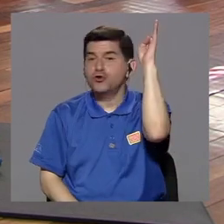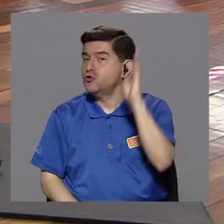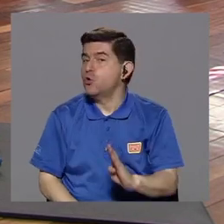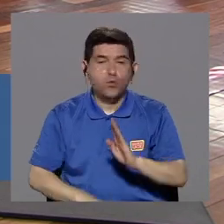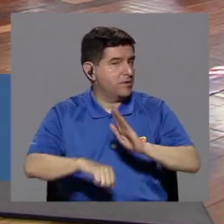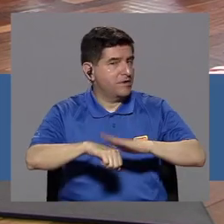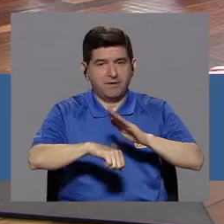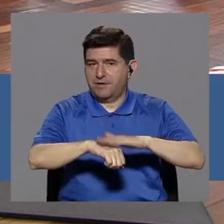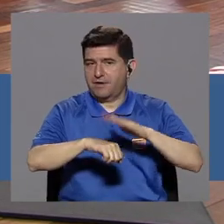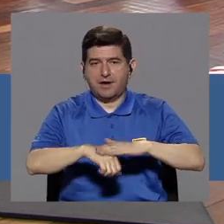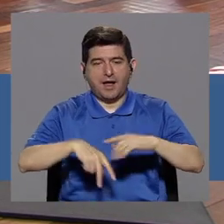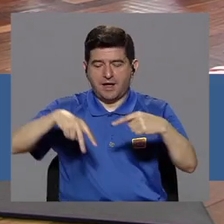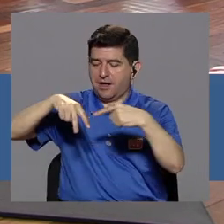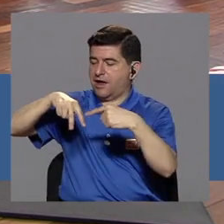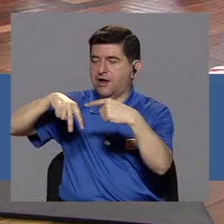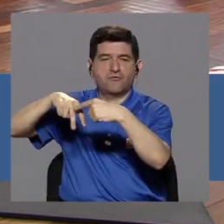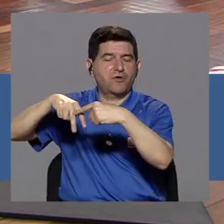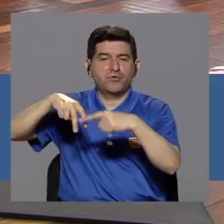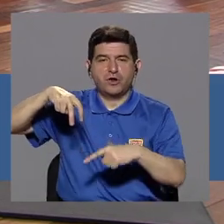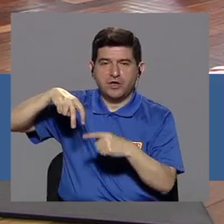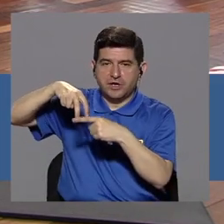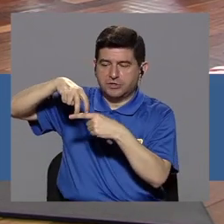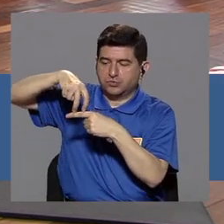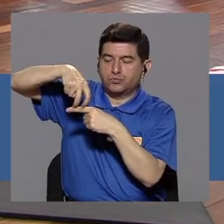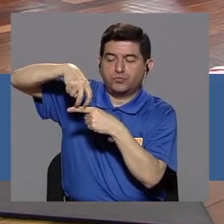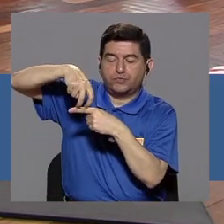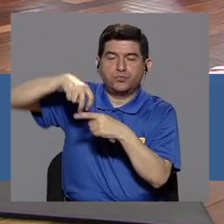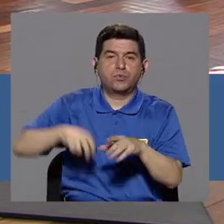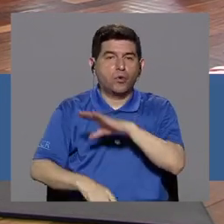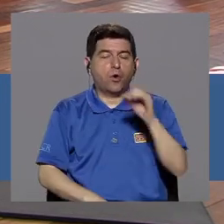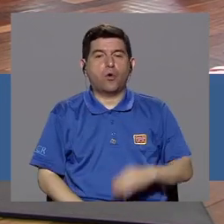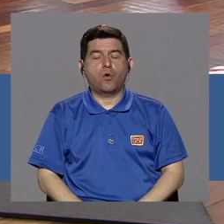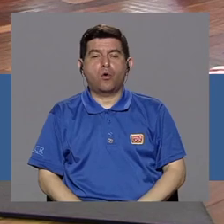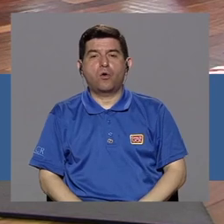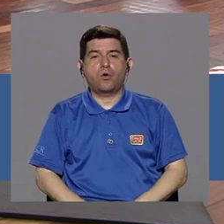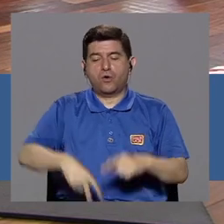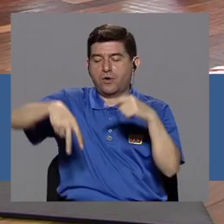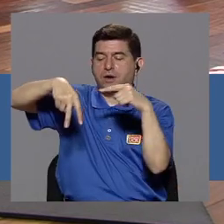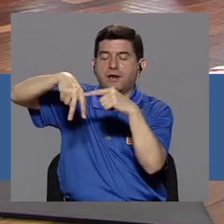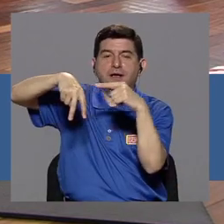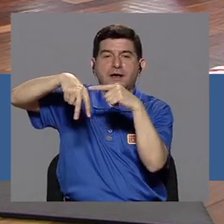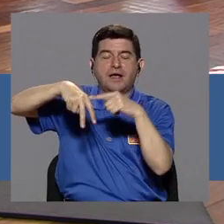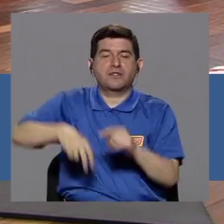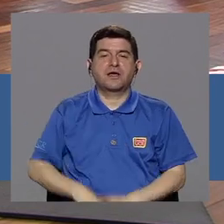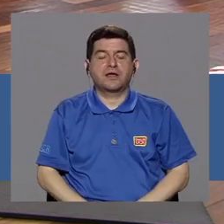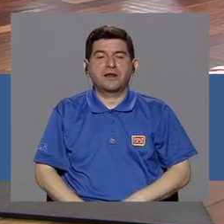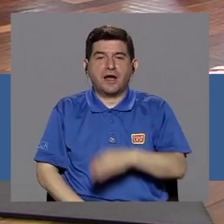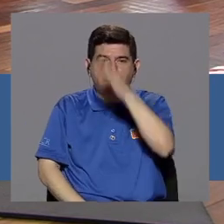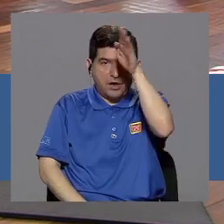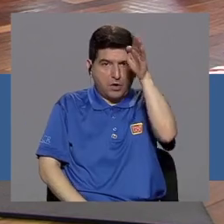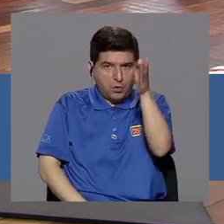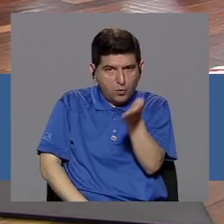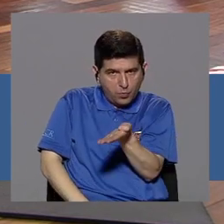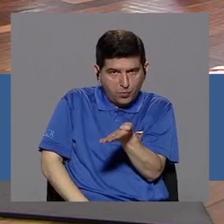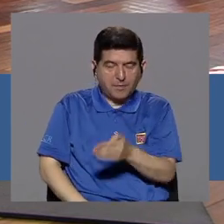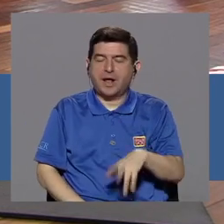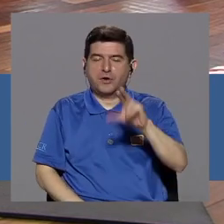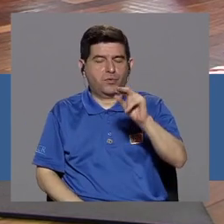Nunca vamos a permitir que nuestras rodillas se flexionen, que nuestro tronco o la cadera tome una curva,